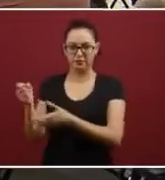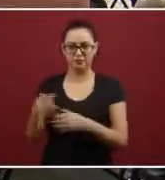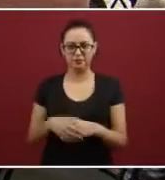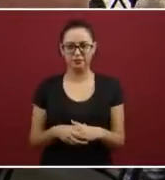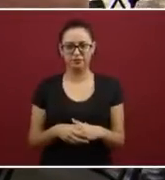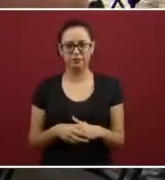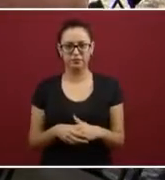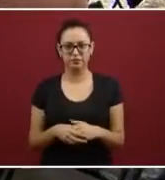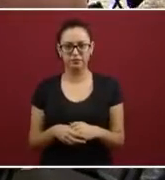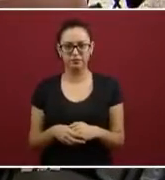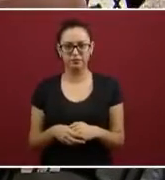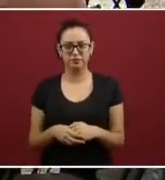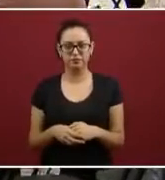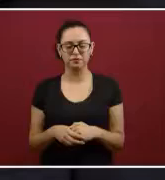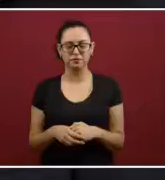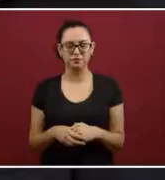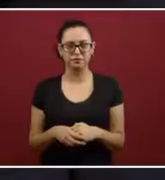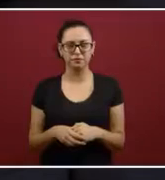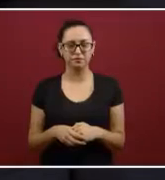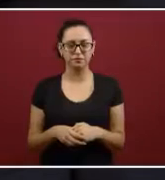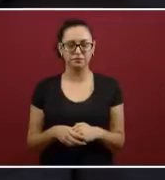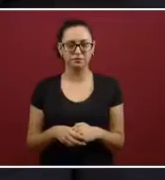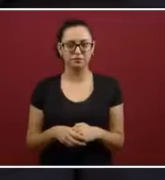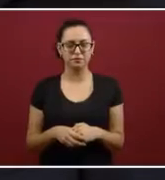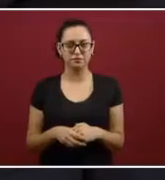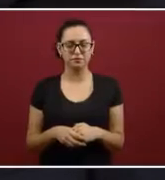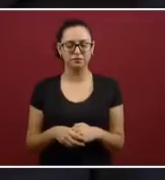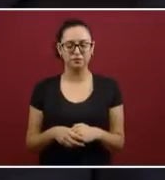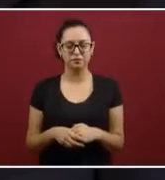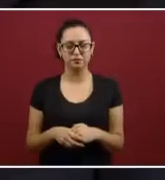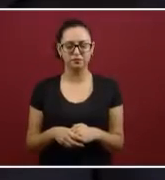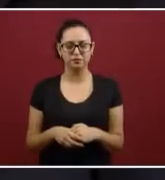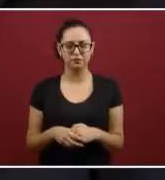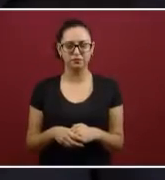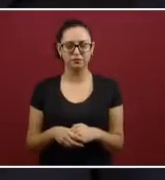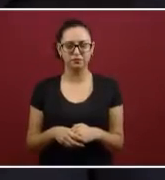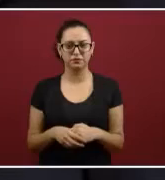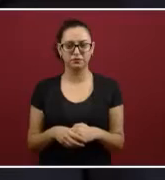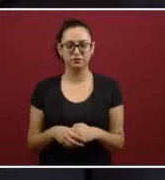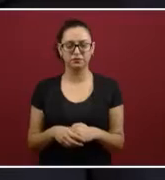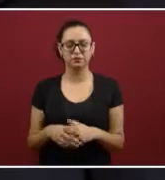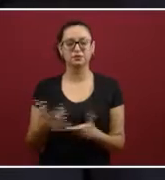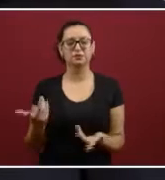país y luego